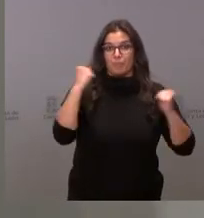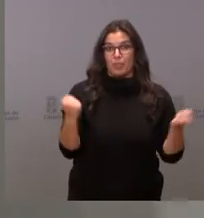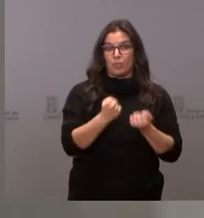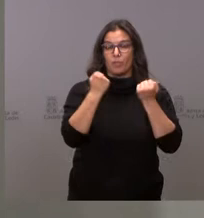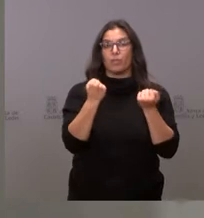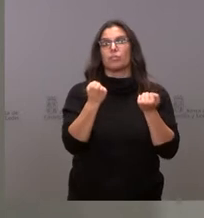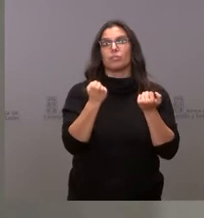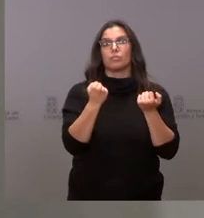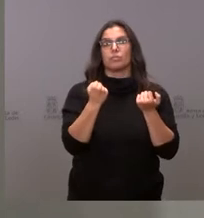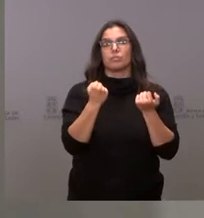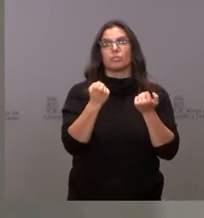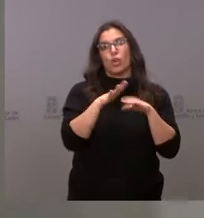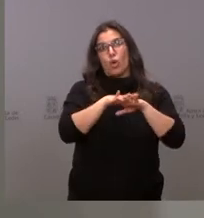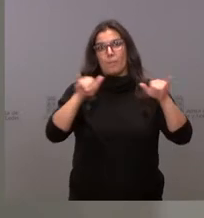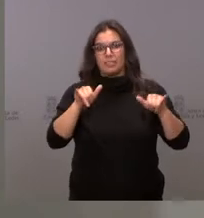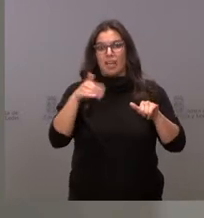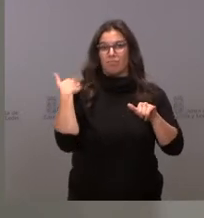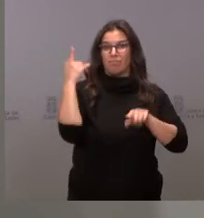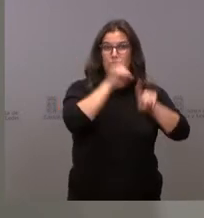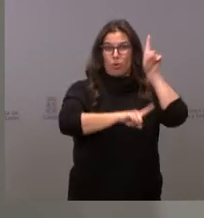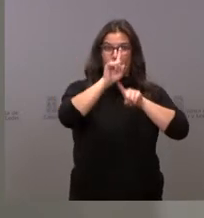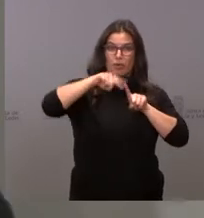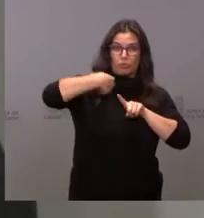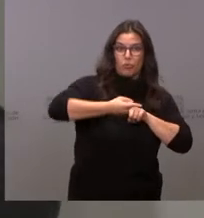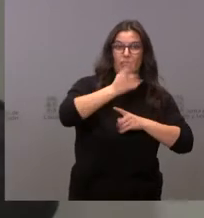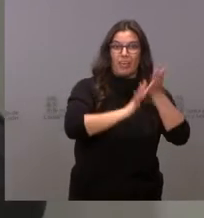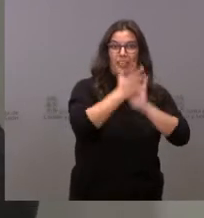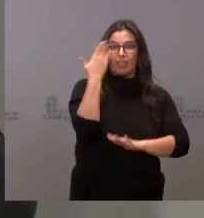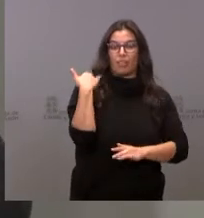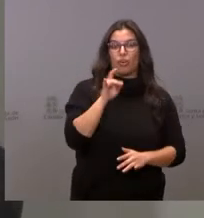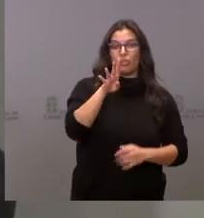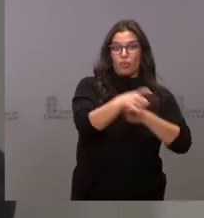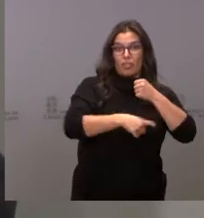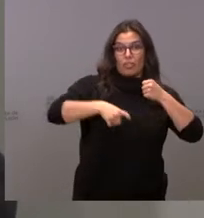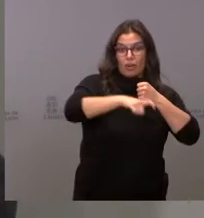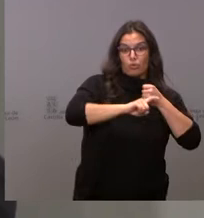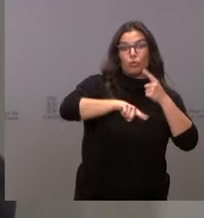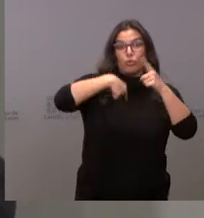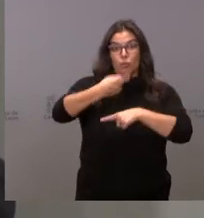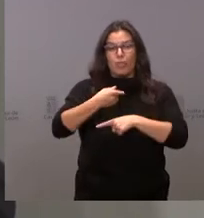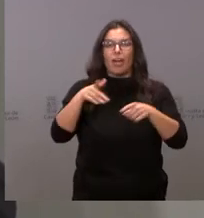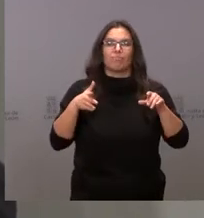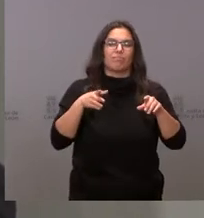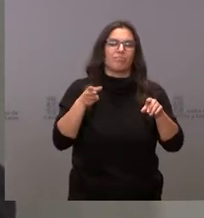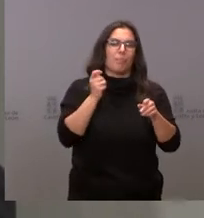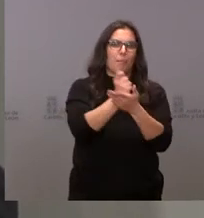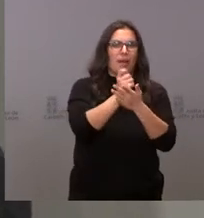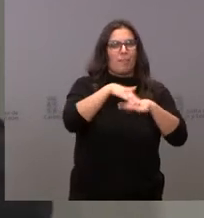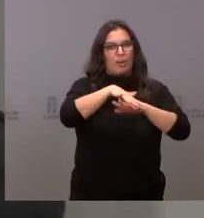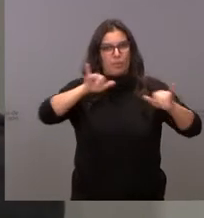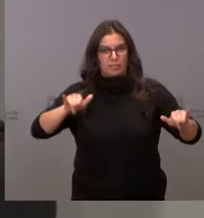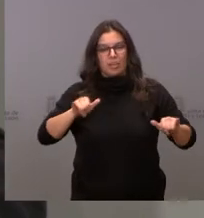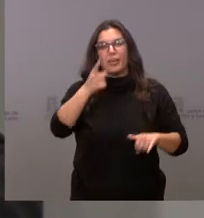que van a permitir sustanar parte de los problemas ocasionados por el incendio el pasado 14 de agosto, se destinan 180.000 euros